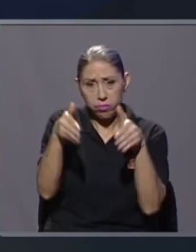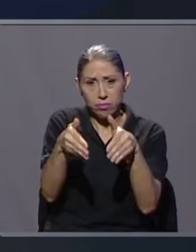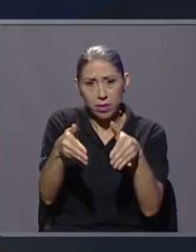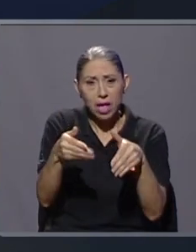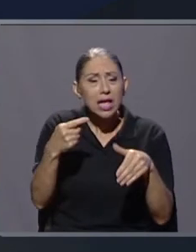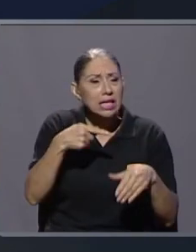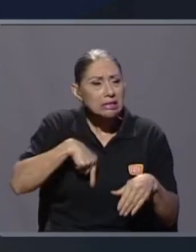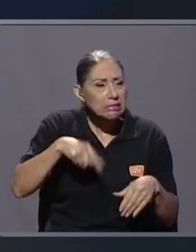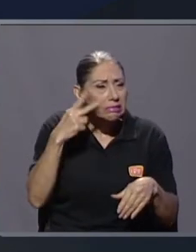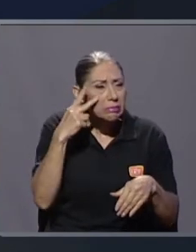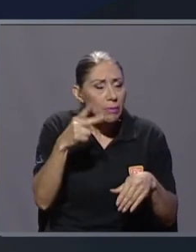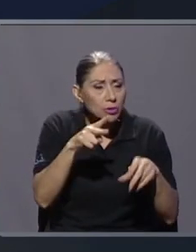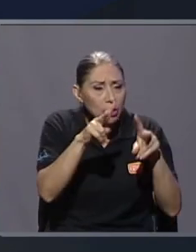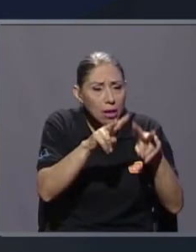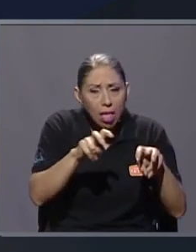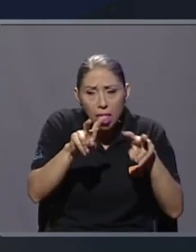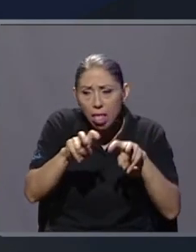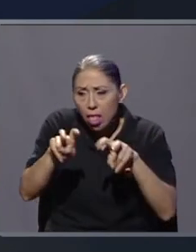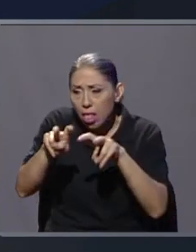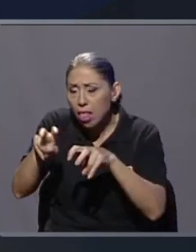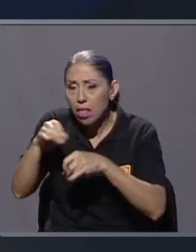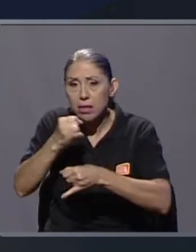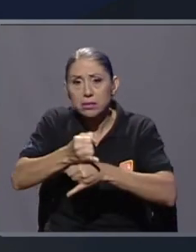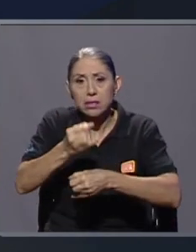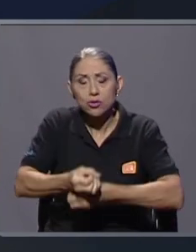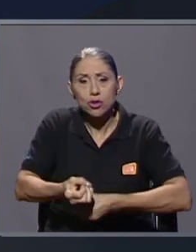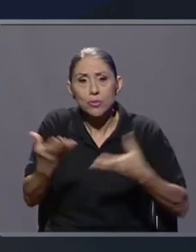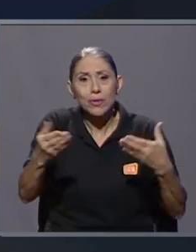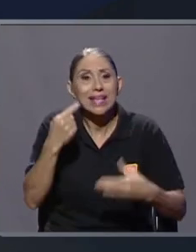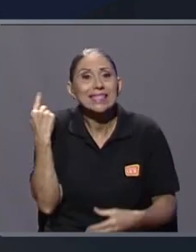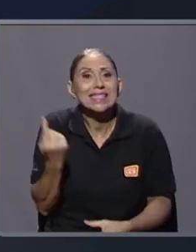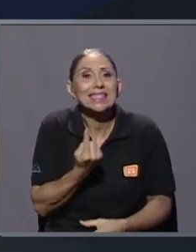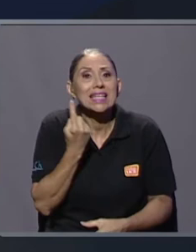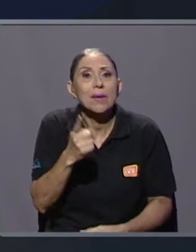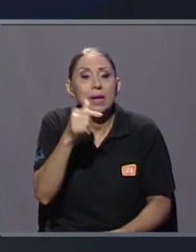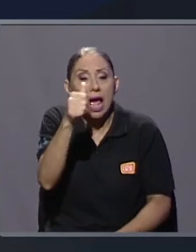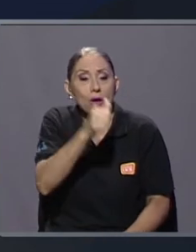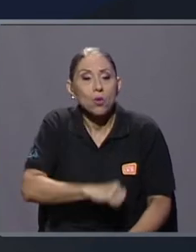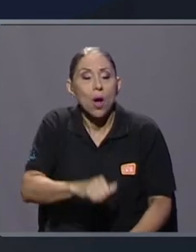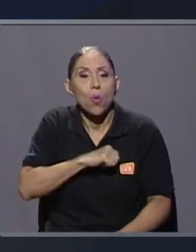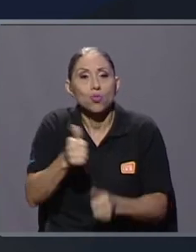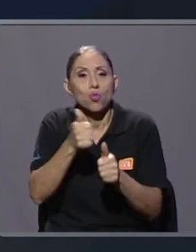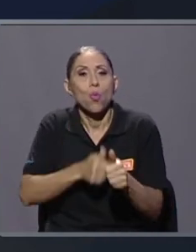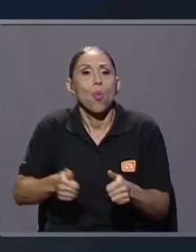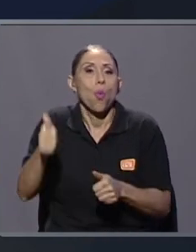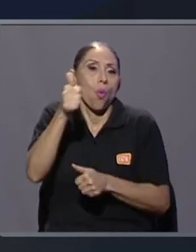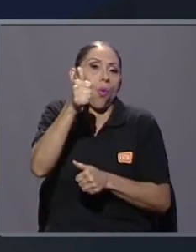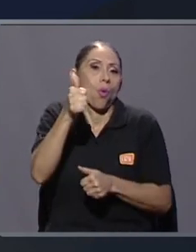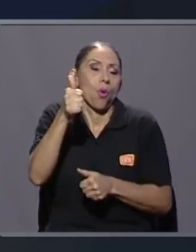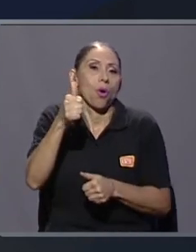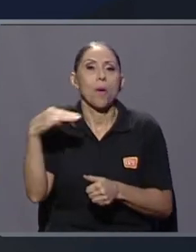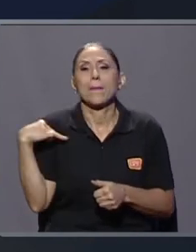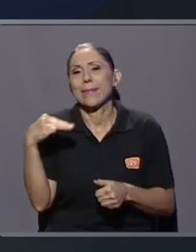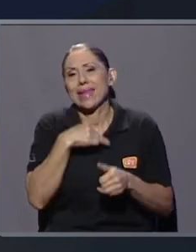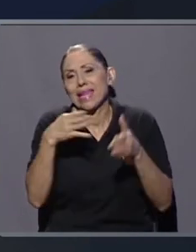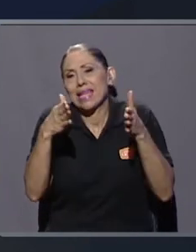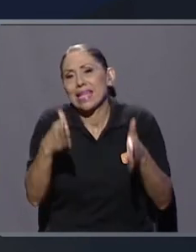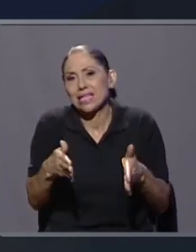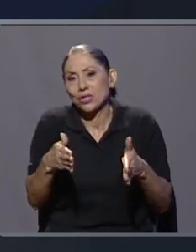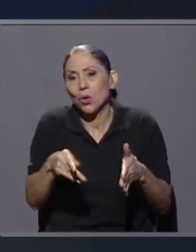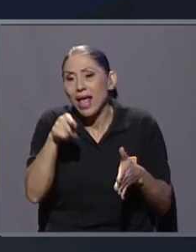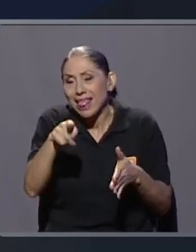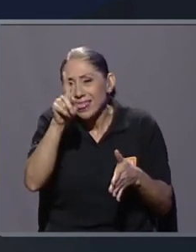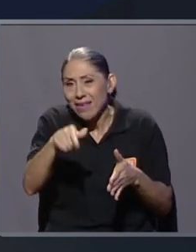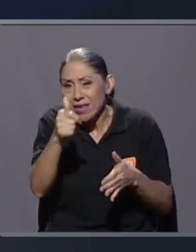y vemos siempre la presencia de ese rector o rectora, ministro o ministra, que tiene que estar a la cabeza de muchas